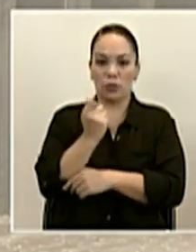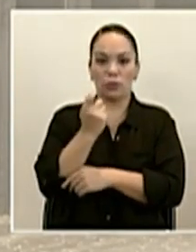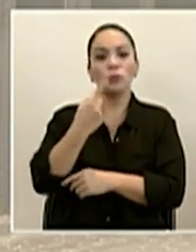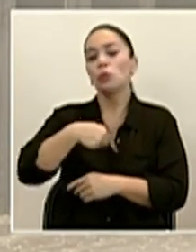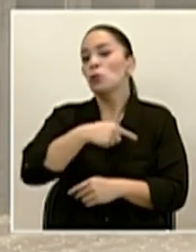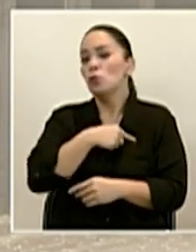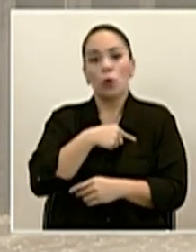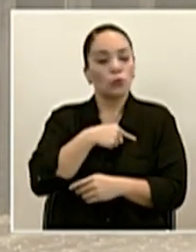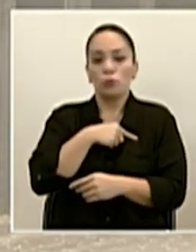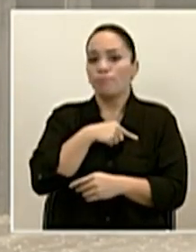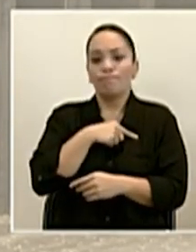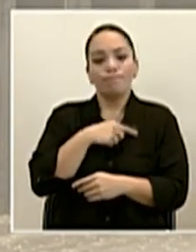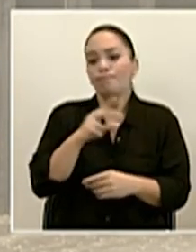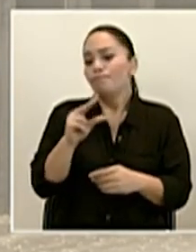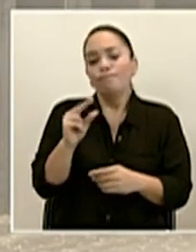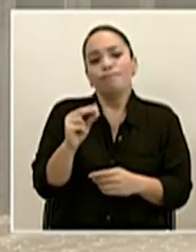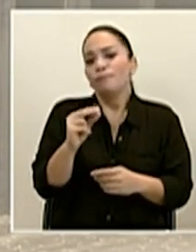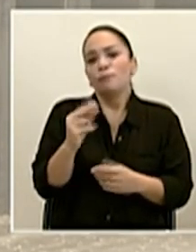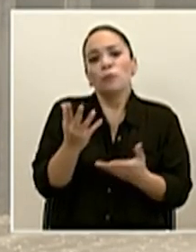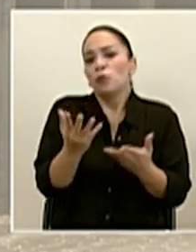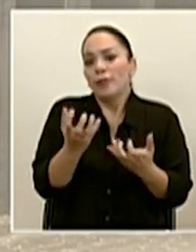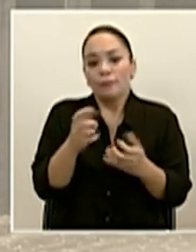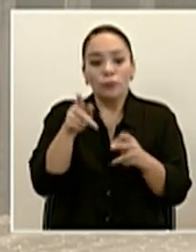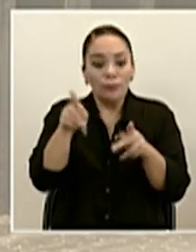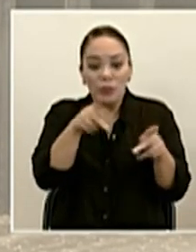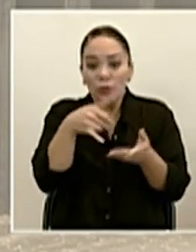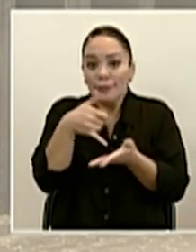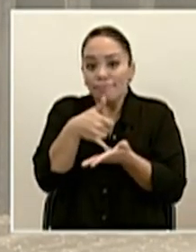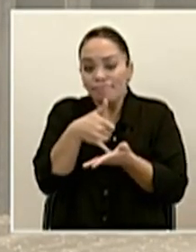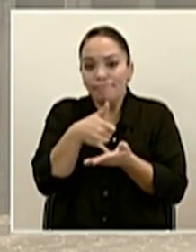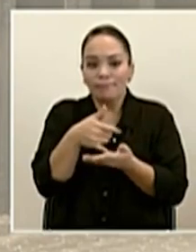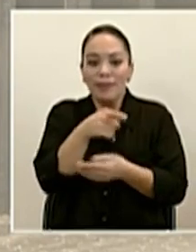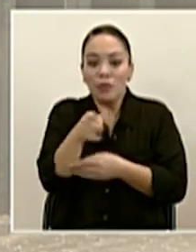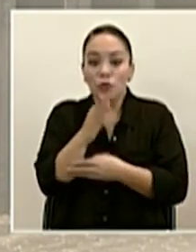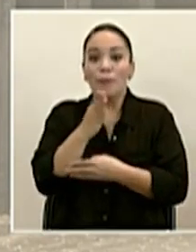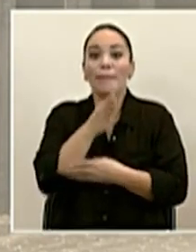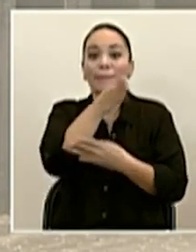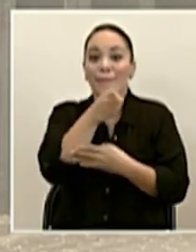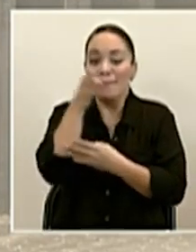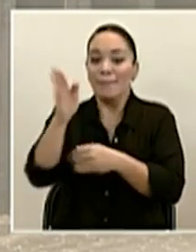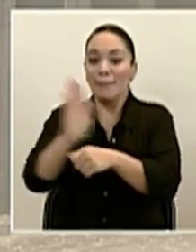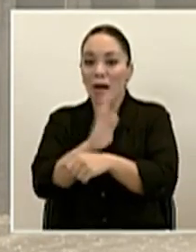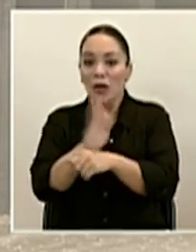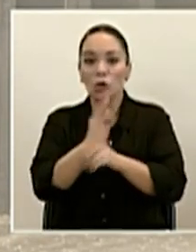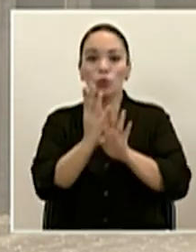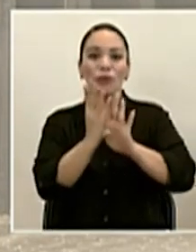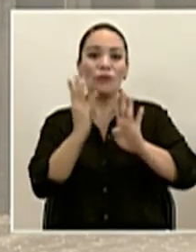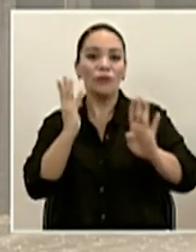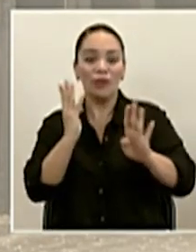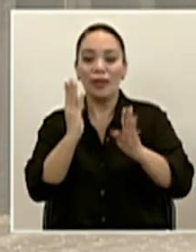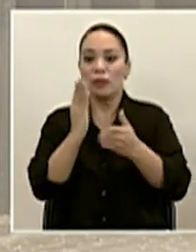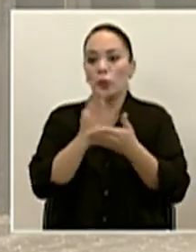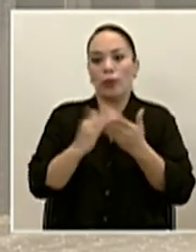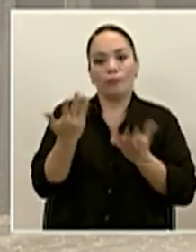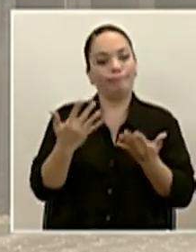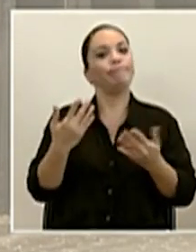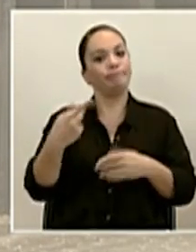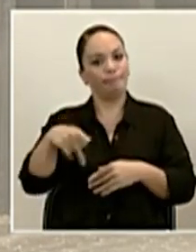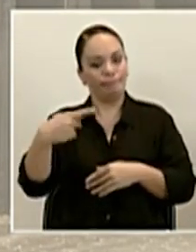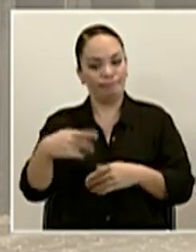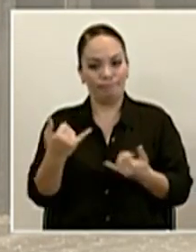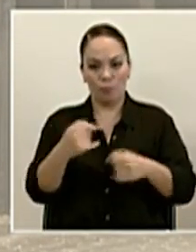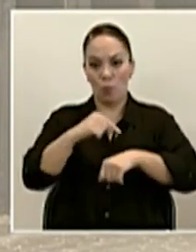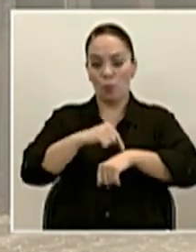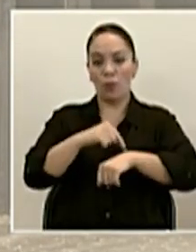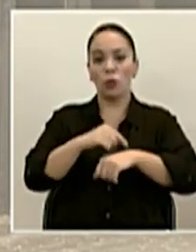queremos que las personas que tengan alguna vulnerabilidad tengan que ir a los bancos a hacer filas o a exponerse. Entonces, el